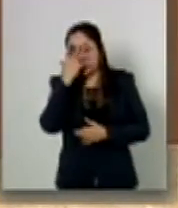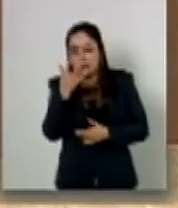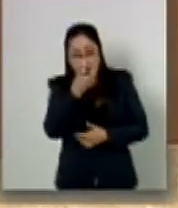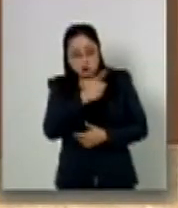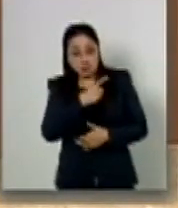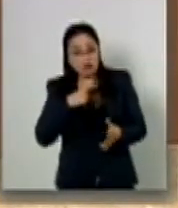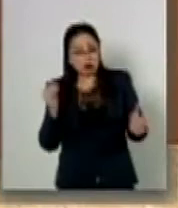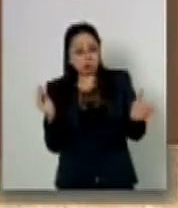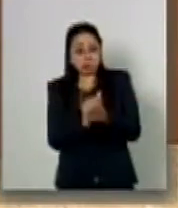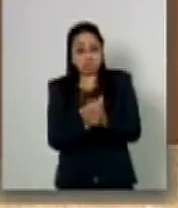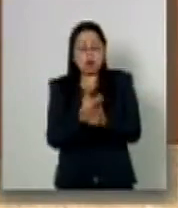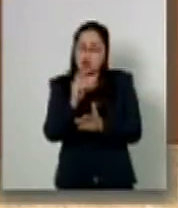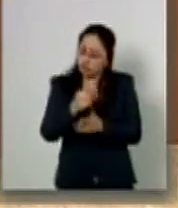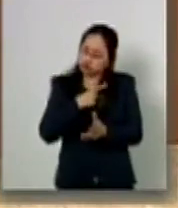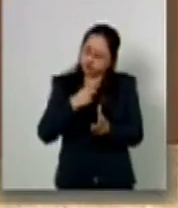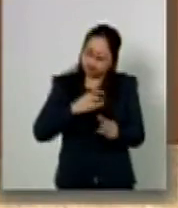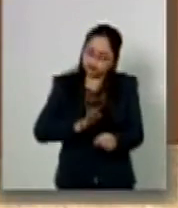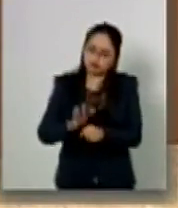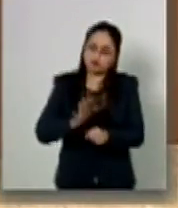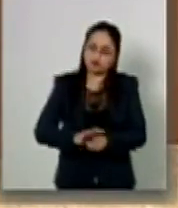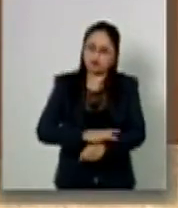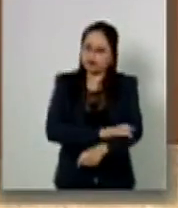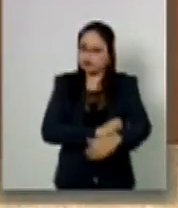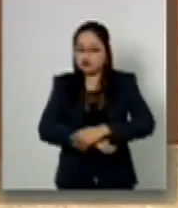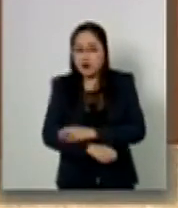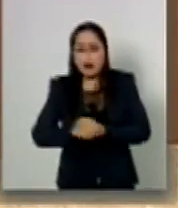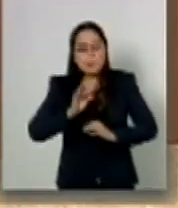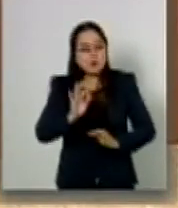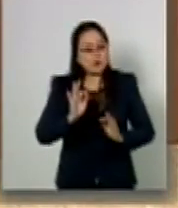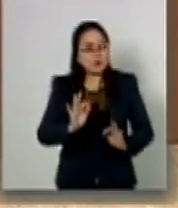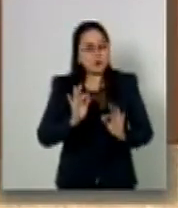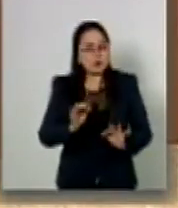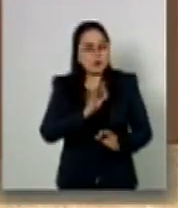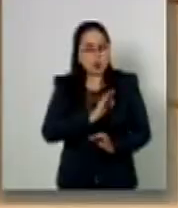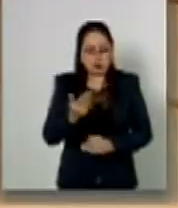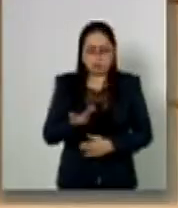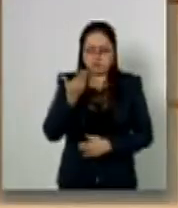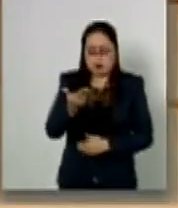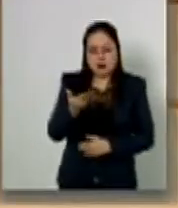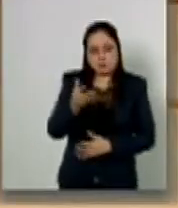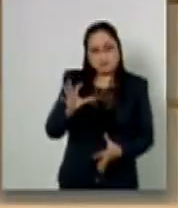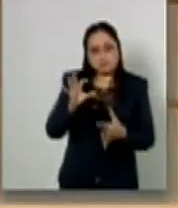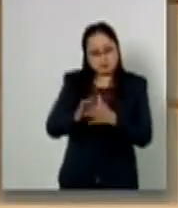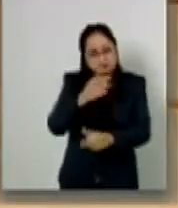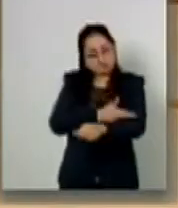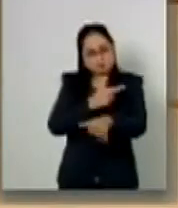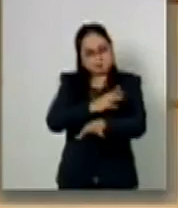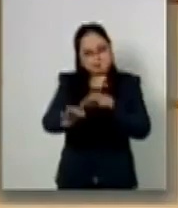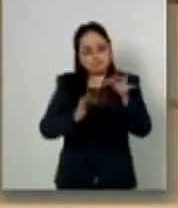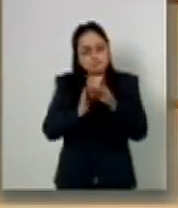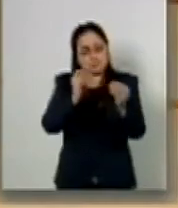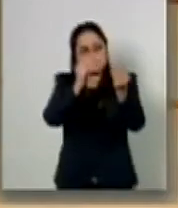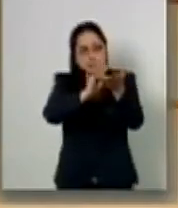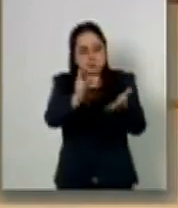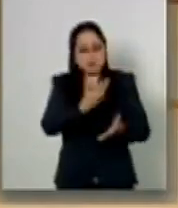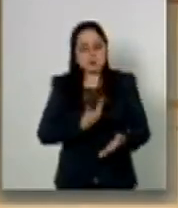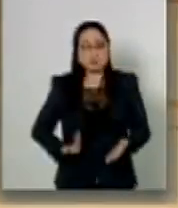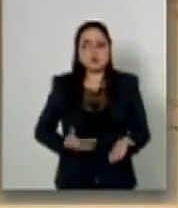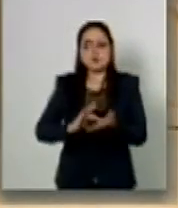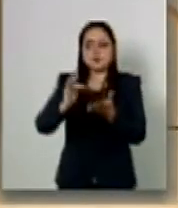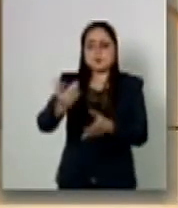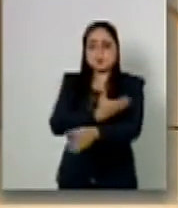ignorar. Al contrario, esta condición apremia a su solución. Muchas gracias, presidente. Gracias, compañeros.